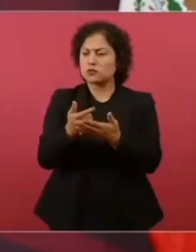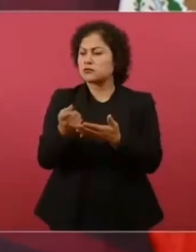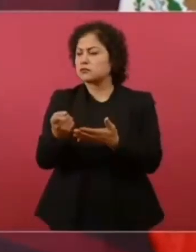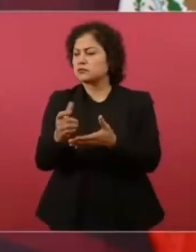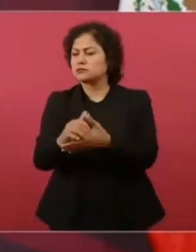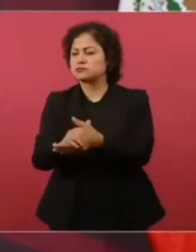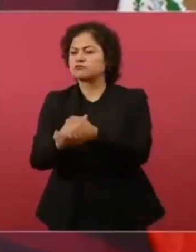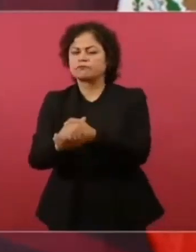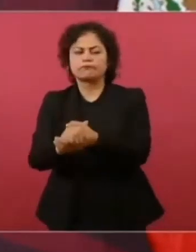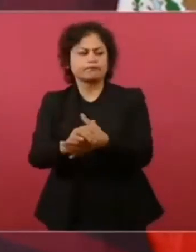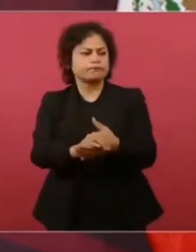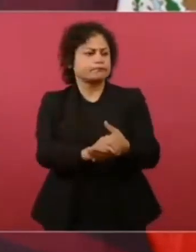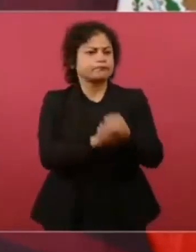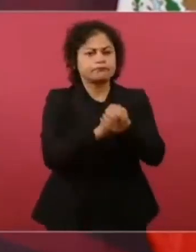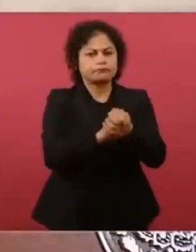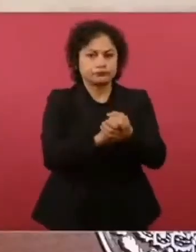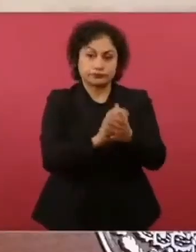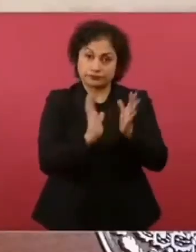tan es así que se